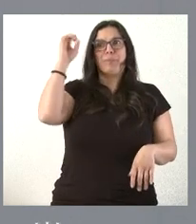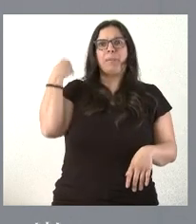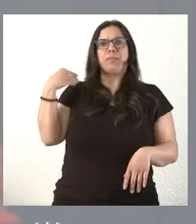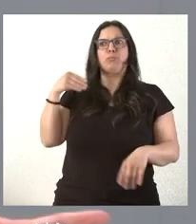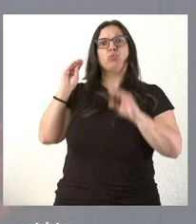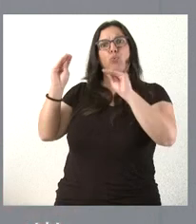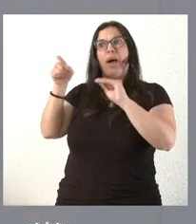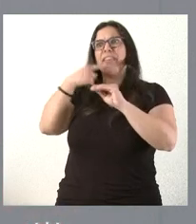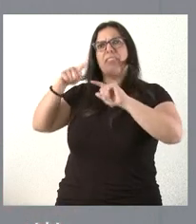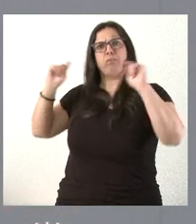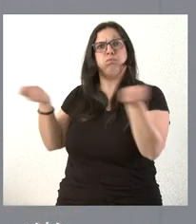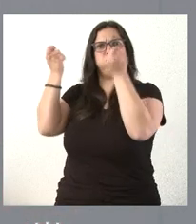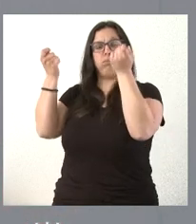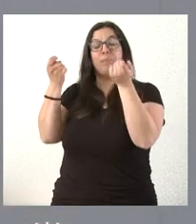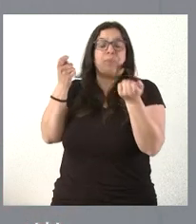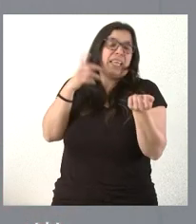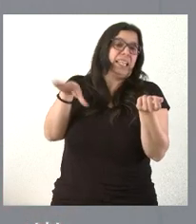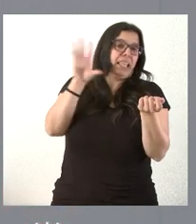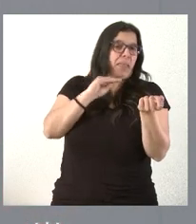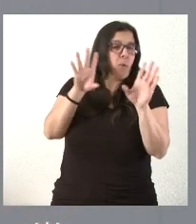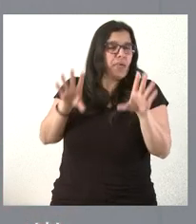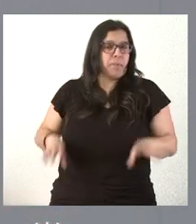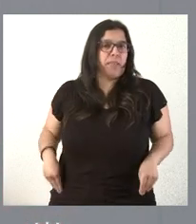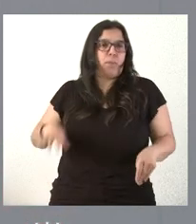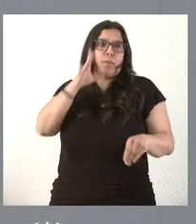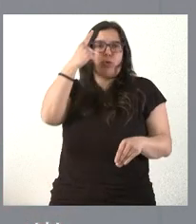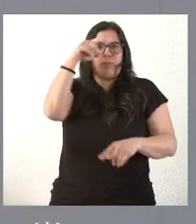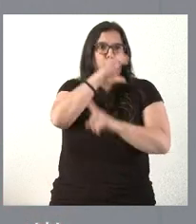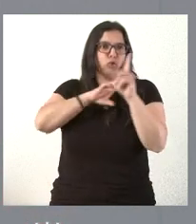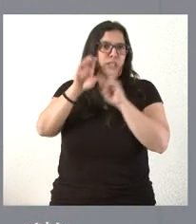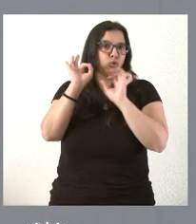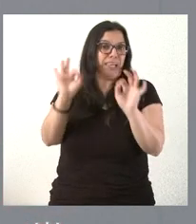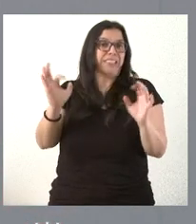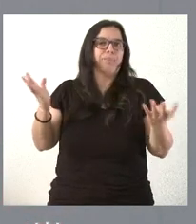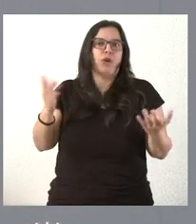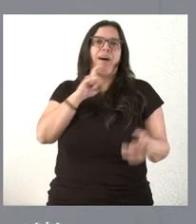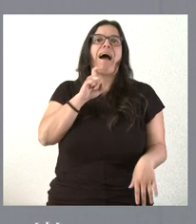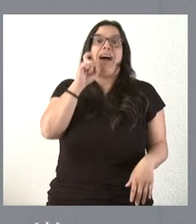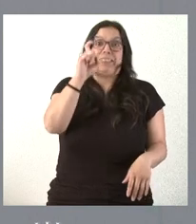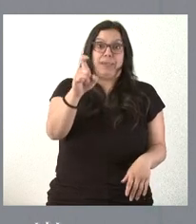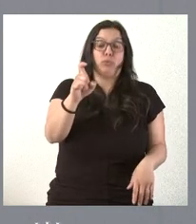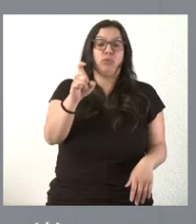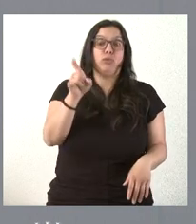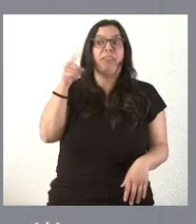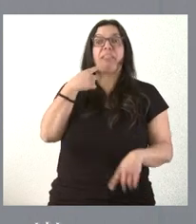político. Bien, todo eso lo entendemos y lo aceptamos en el contexto que vivimos. Pero sí queremos advertir sobre el hecho de que se genera una